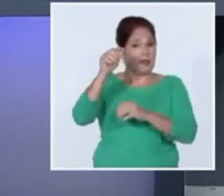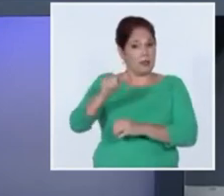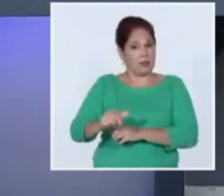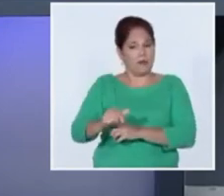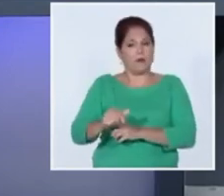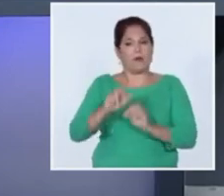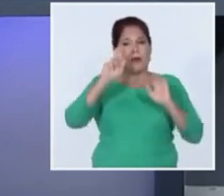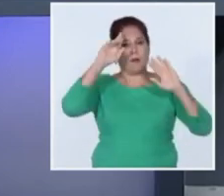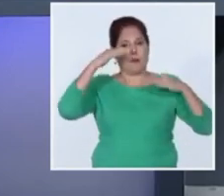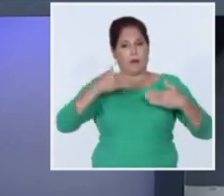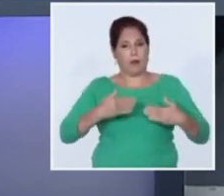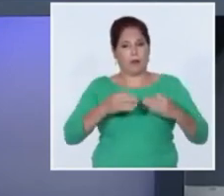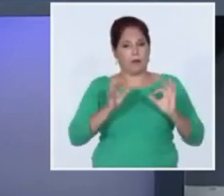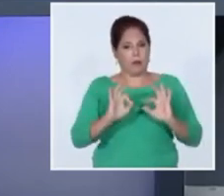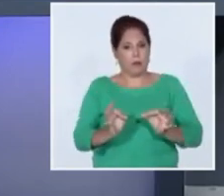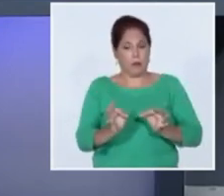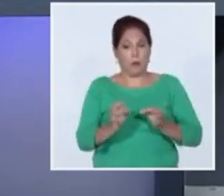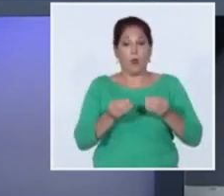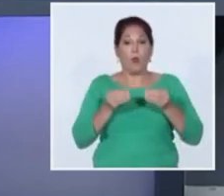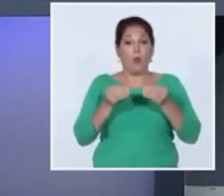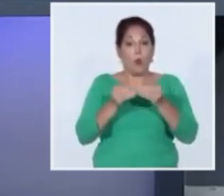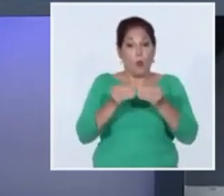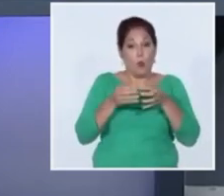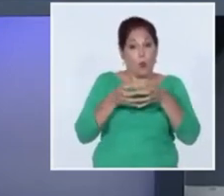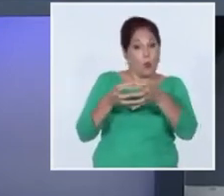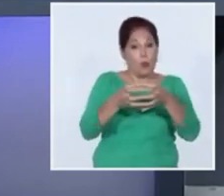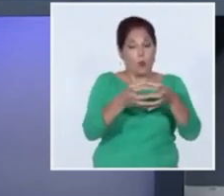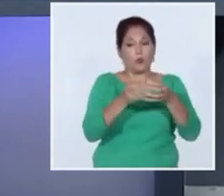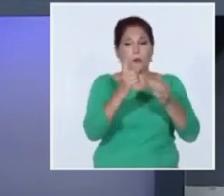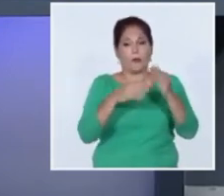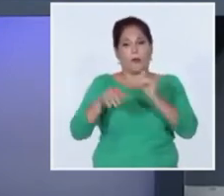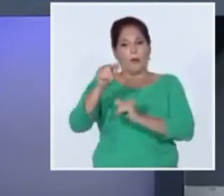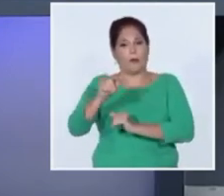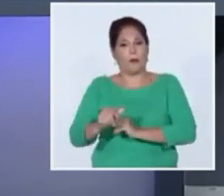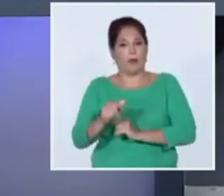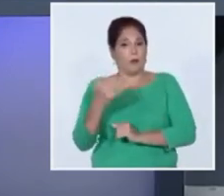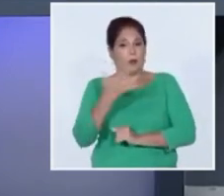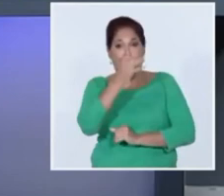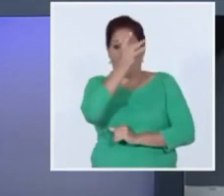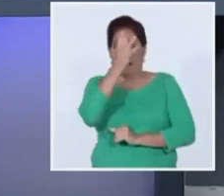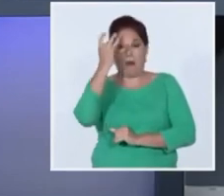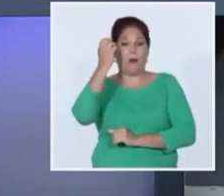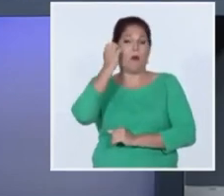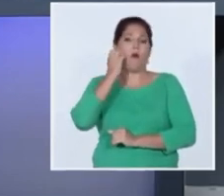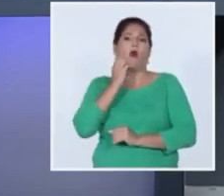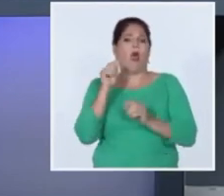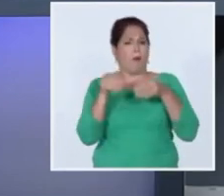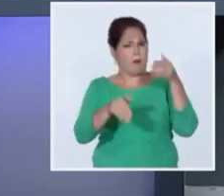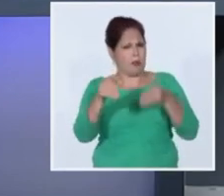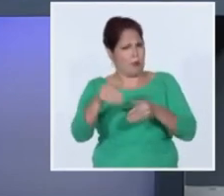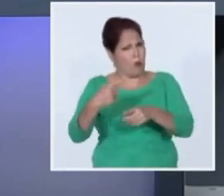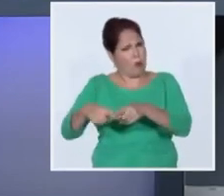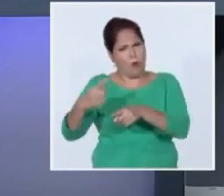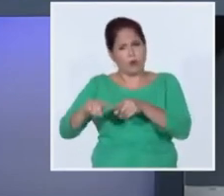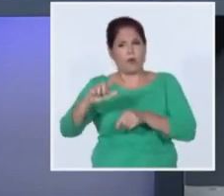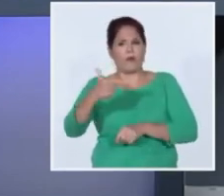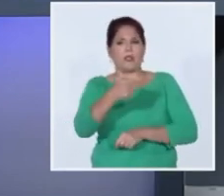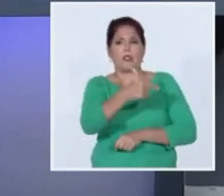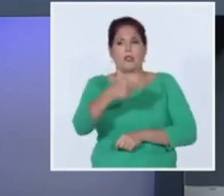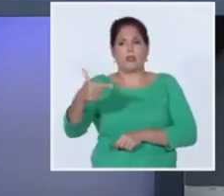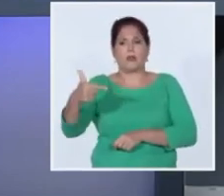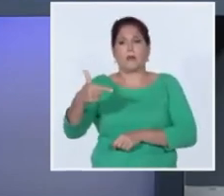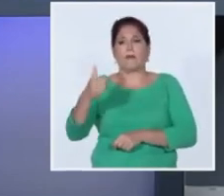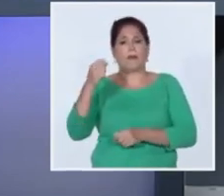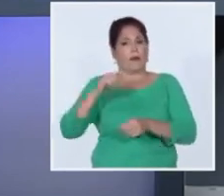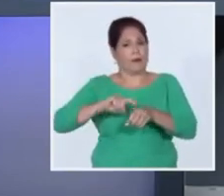acompañaron al mandatario cubano el integrante del buro político y primer ministro de la república Manuel Marrero Cruz así como los viceprimeros ministros Inés